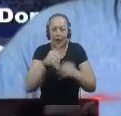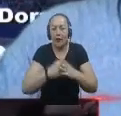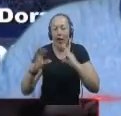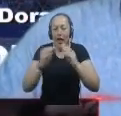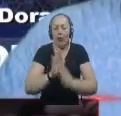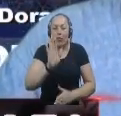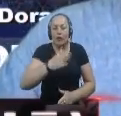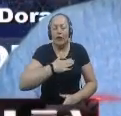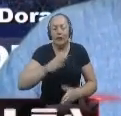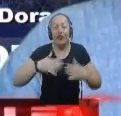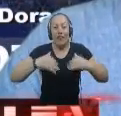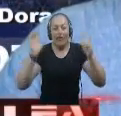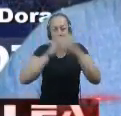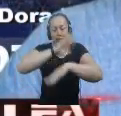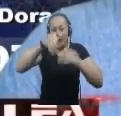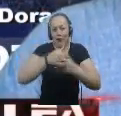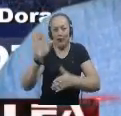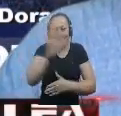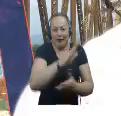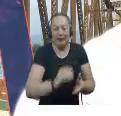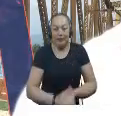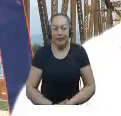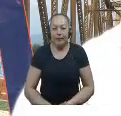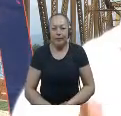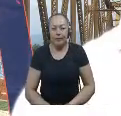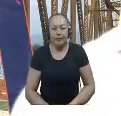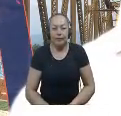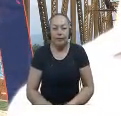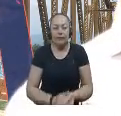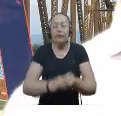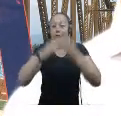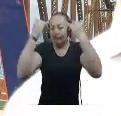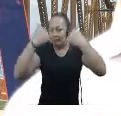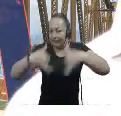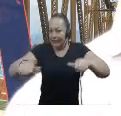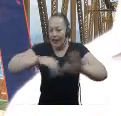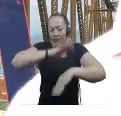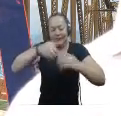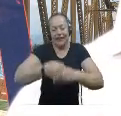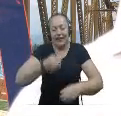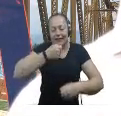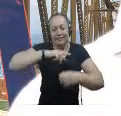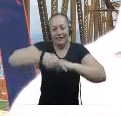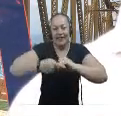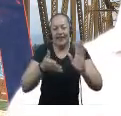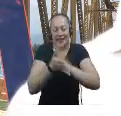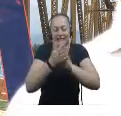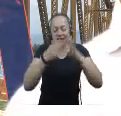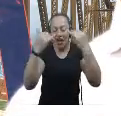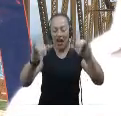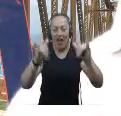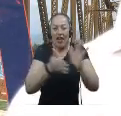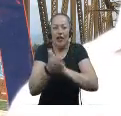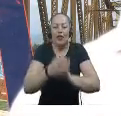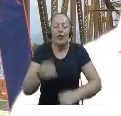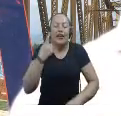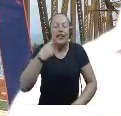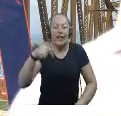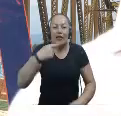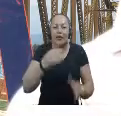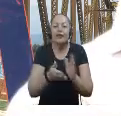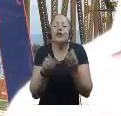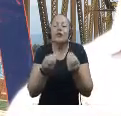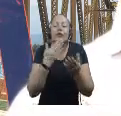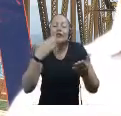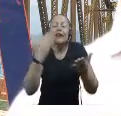por usted Feliz noche Para todos Y así llegamos A la parte final De nuestro noticiero Alfanotizas Para el día de hoy No sin